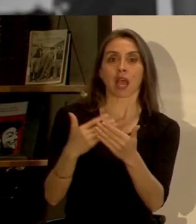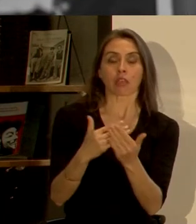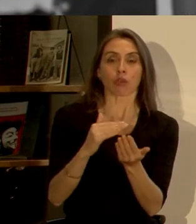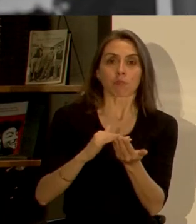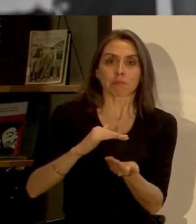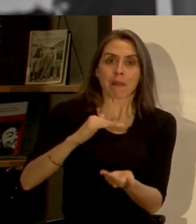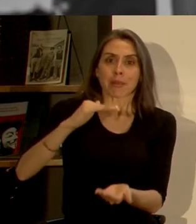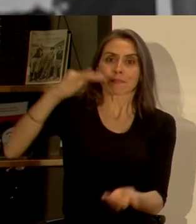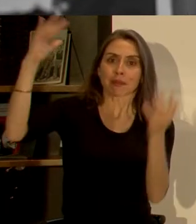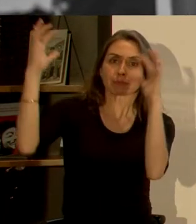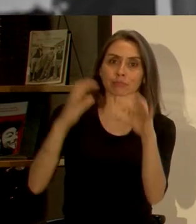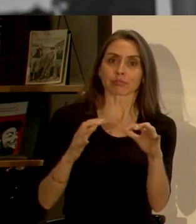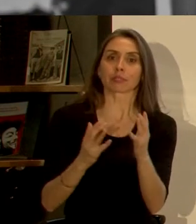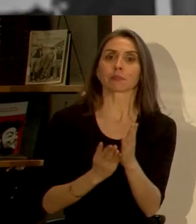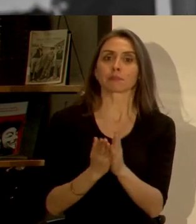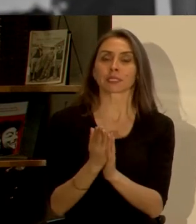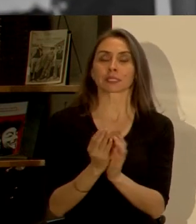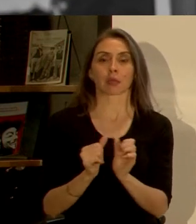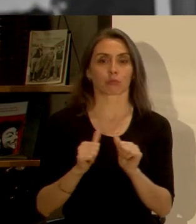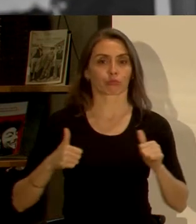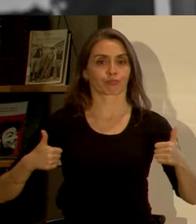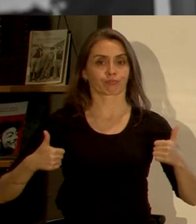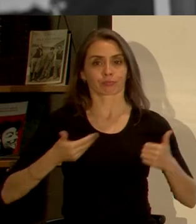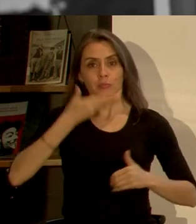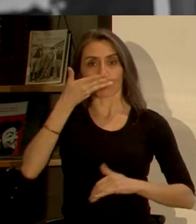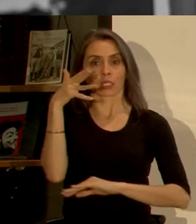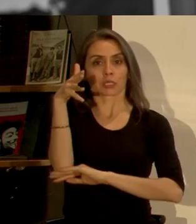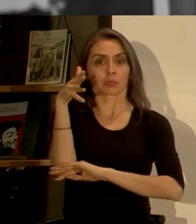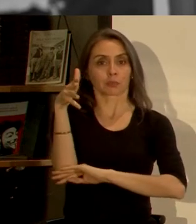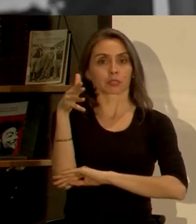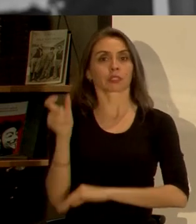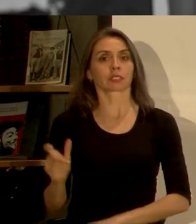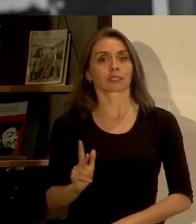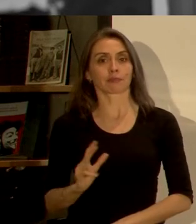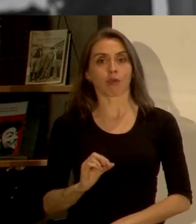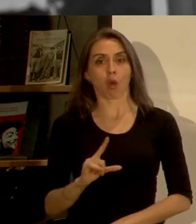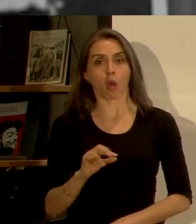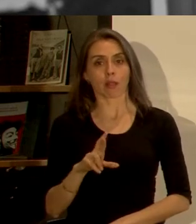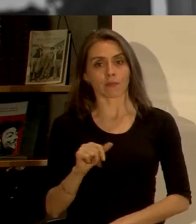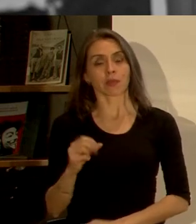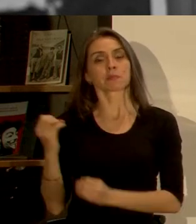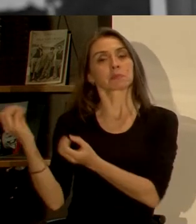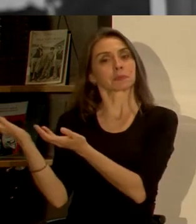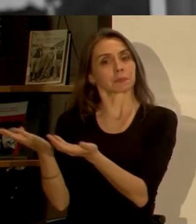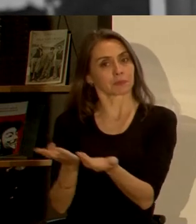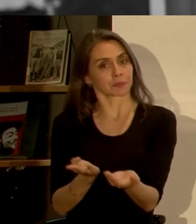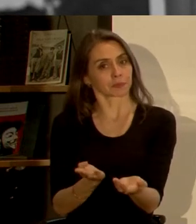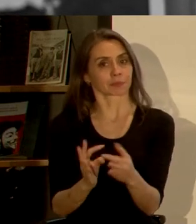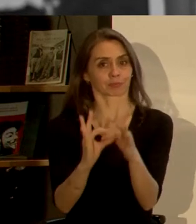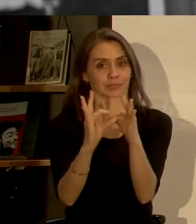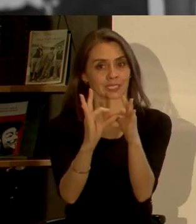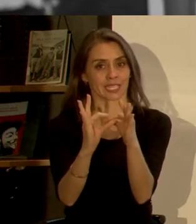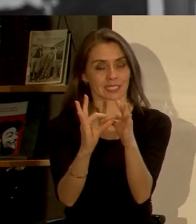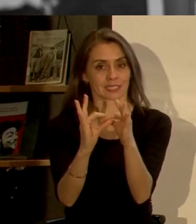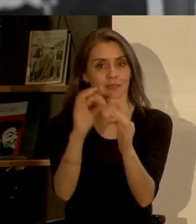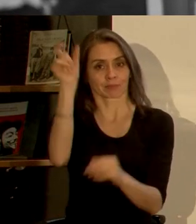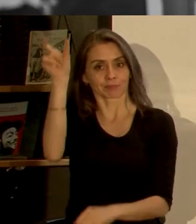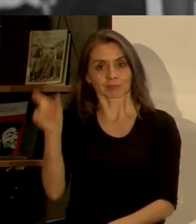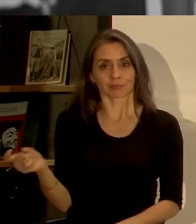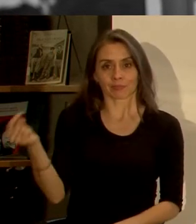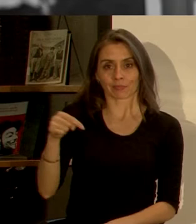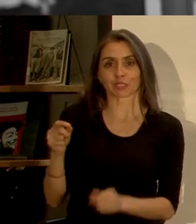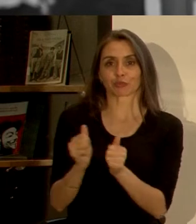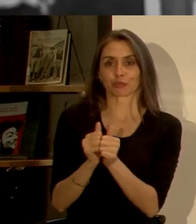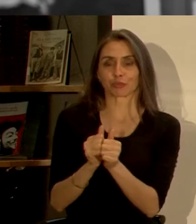Vamos a comenzar la mesa de exposición con Manuel Olivera, a le damos una cordial bienvenida y agradecemos que haya venido a